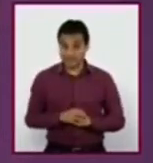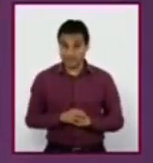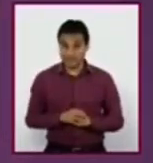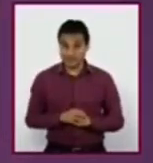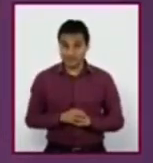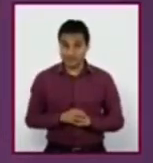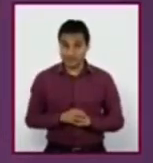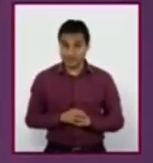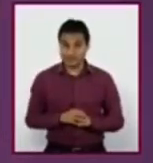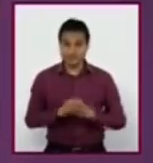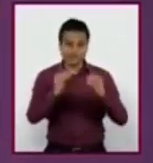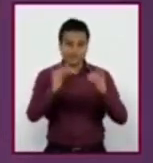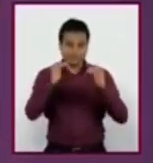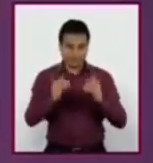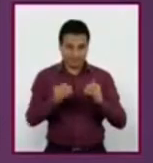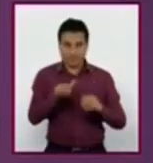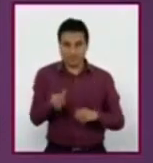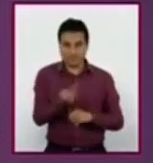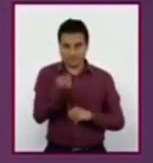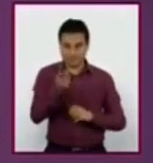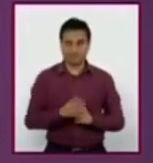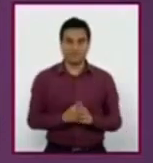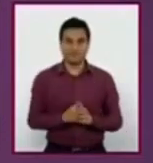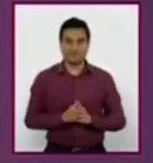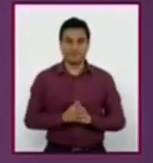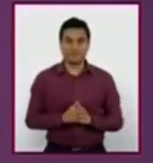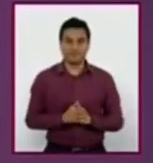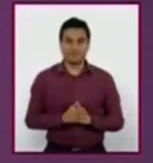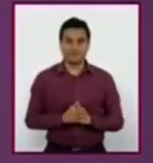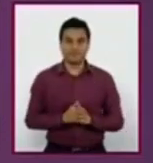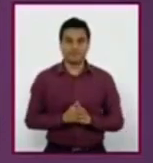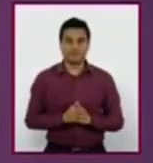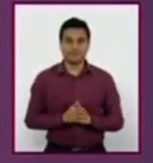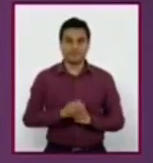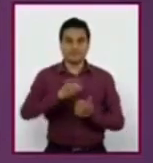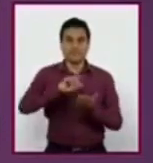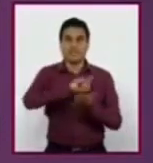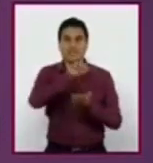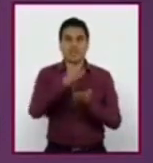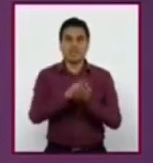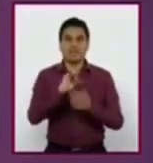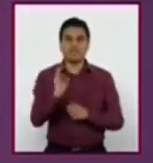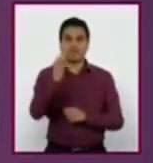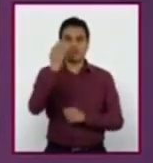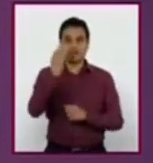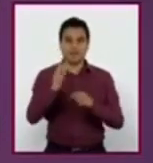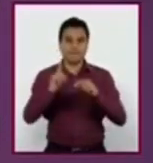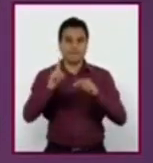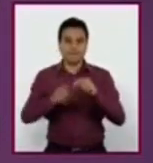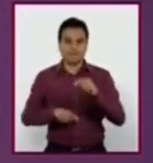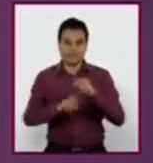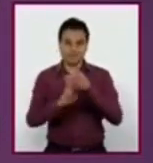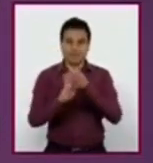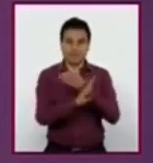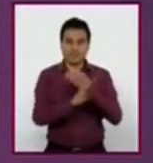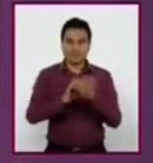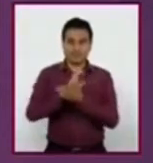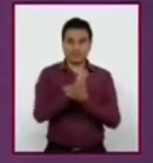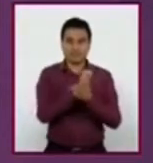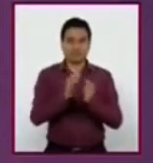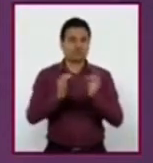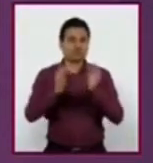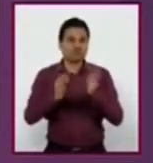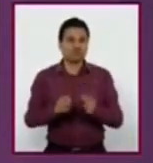Vamos a la siguiente pregunta. ¿Cuándo entró en vigor la ley federal para prevenir y eliminar la